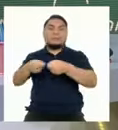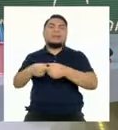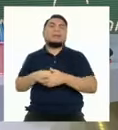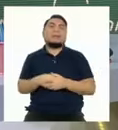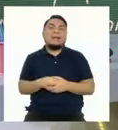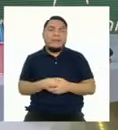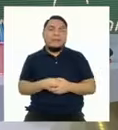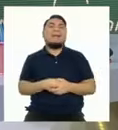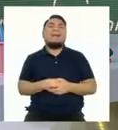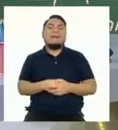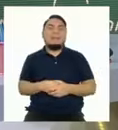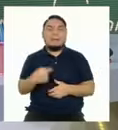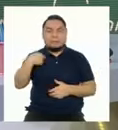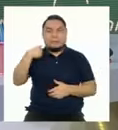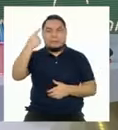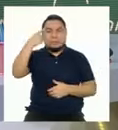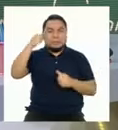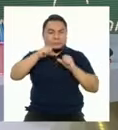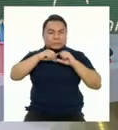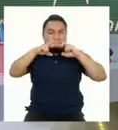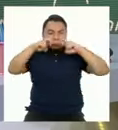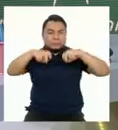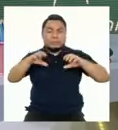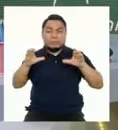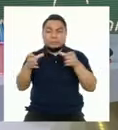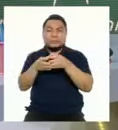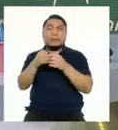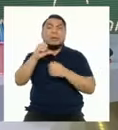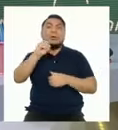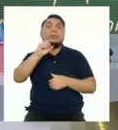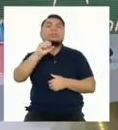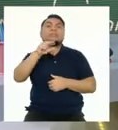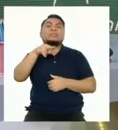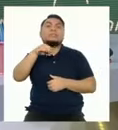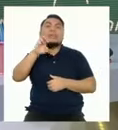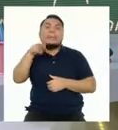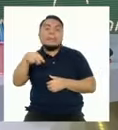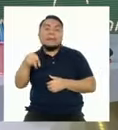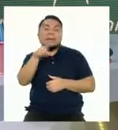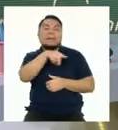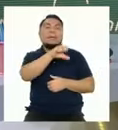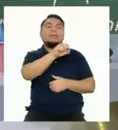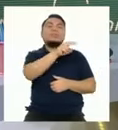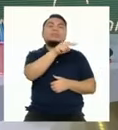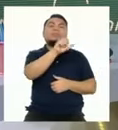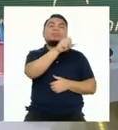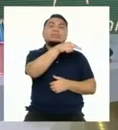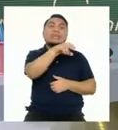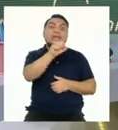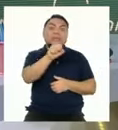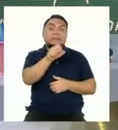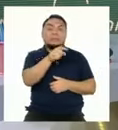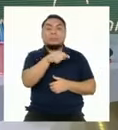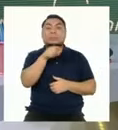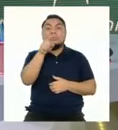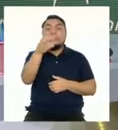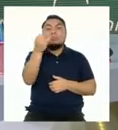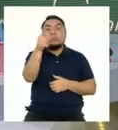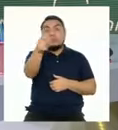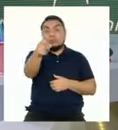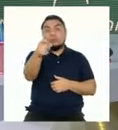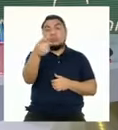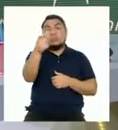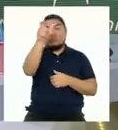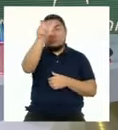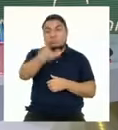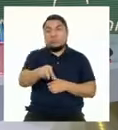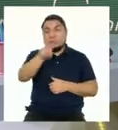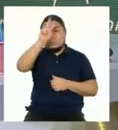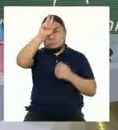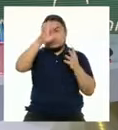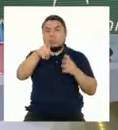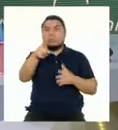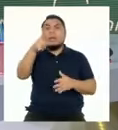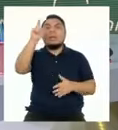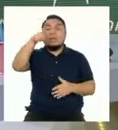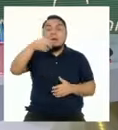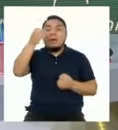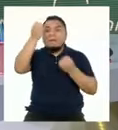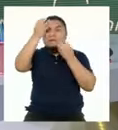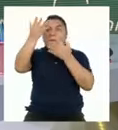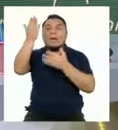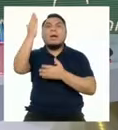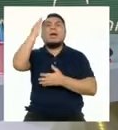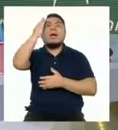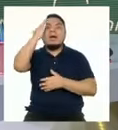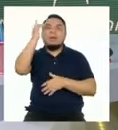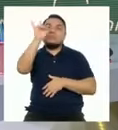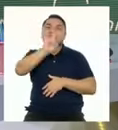Además, voy a seguir investigando sobre Ocinermin y la SUNAS porque nos toca como ciudadanos y ciudadanas estar informados